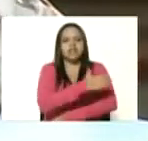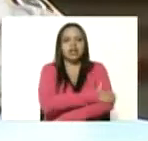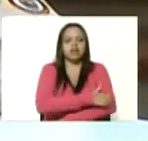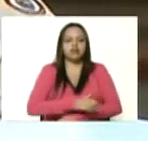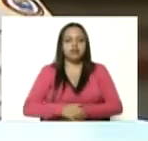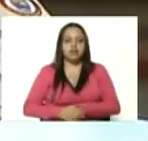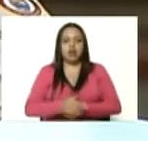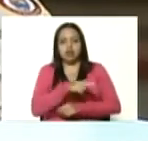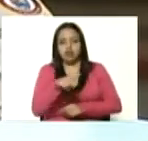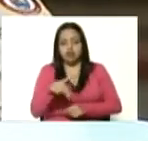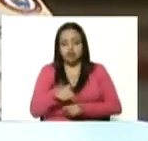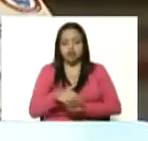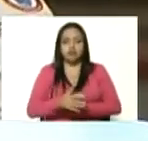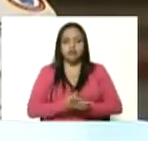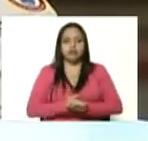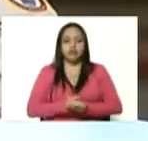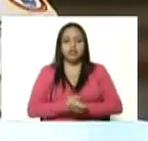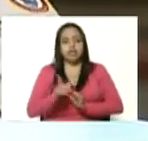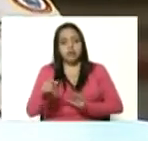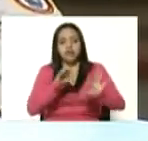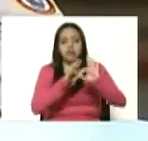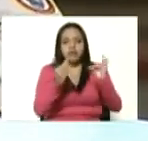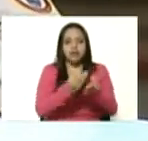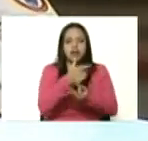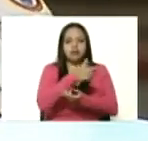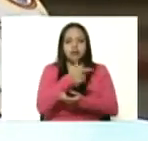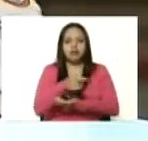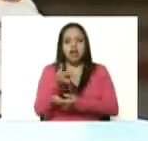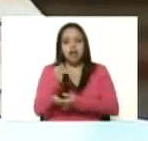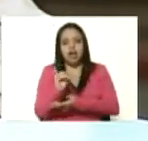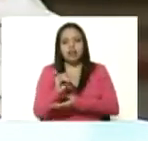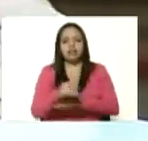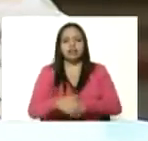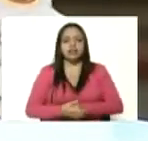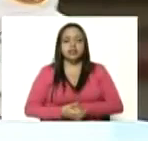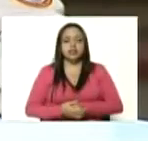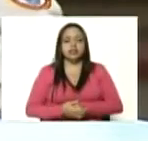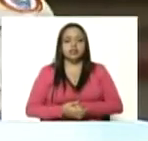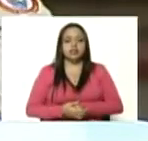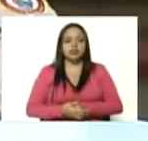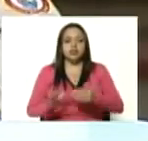familiares seres queridos de nuestro almirante Gruber Oderman